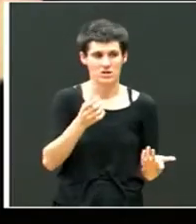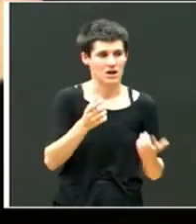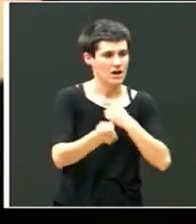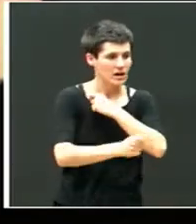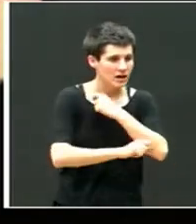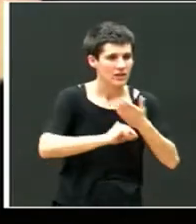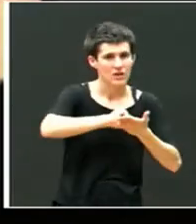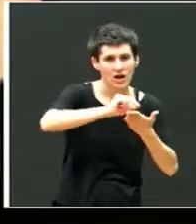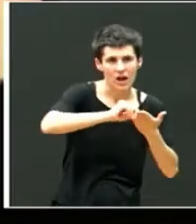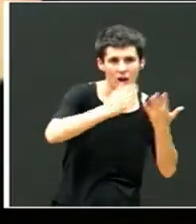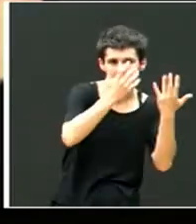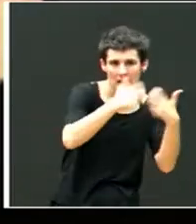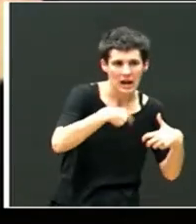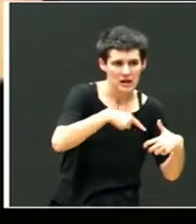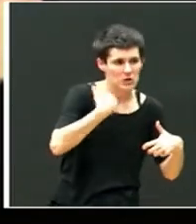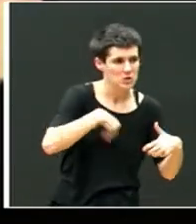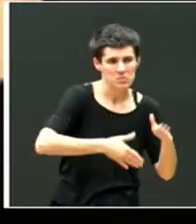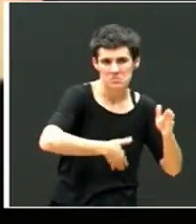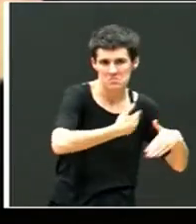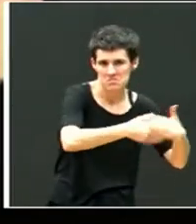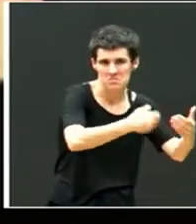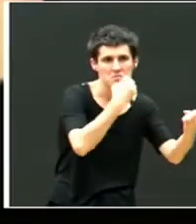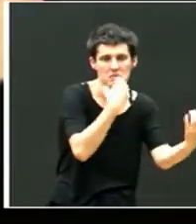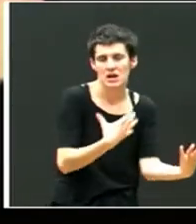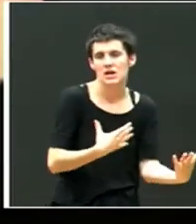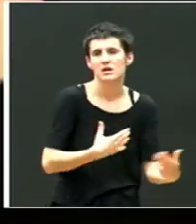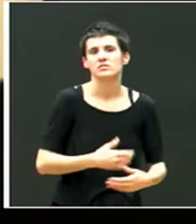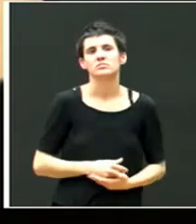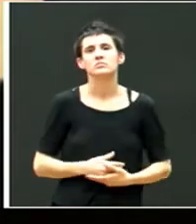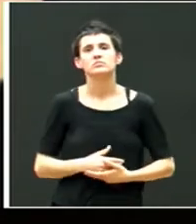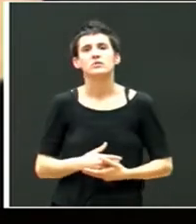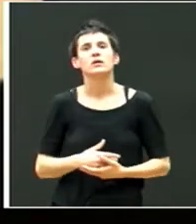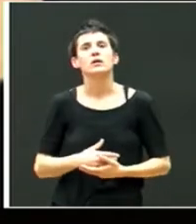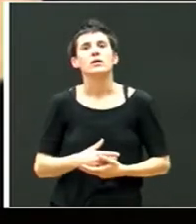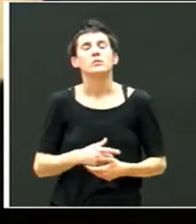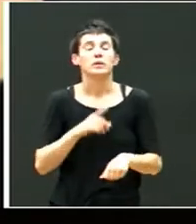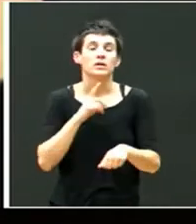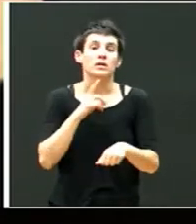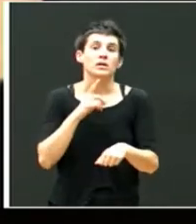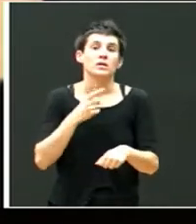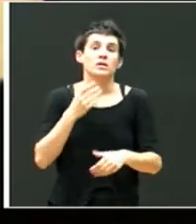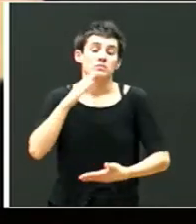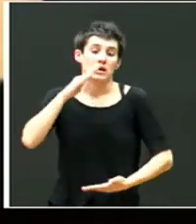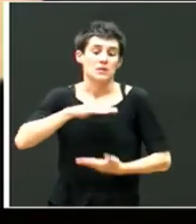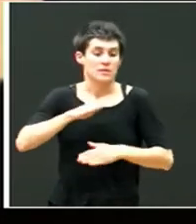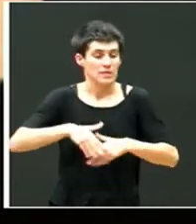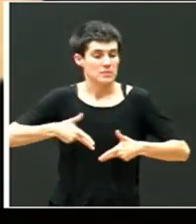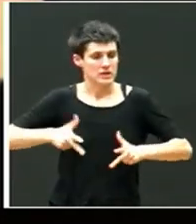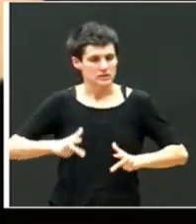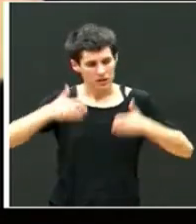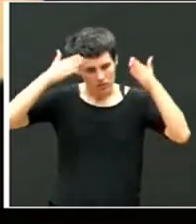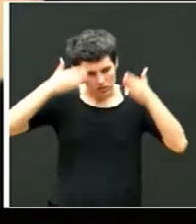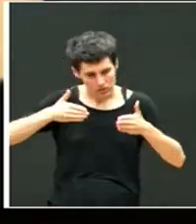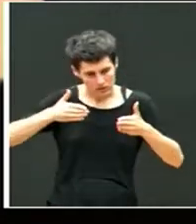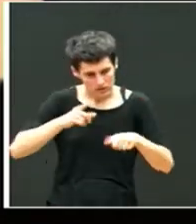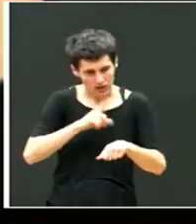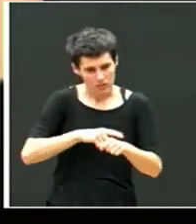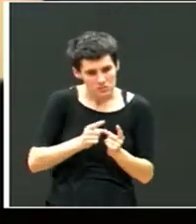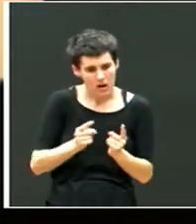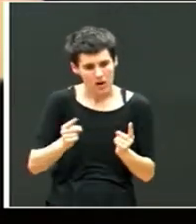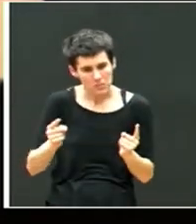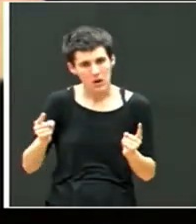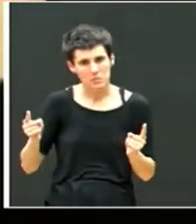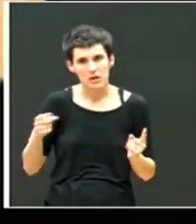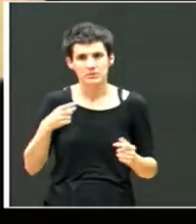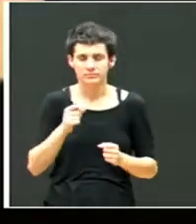realizaba bien. Era capaz de estar, bueno, pues no los ratos muy largos todavía, pero cada vez más. Entonces, él se daba cuenta y